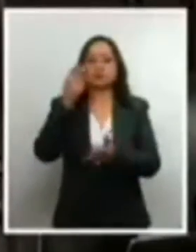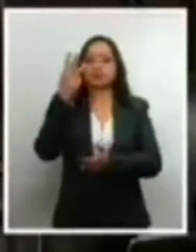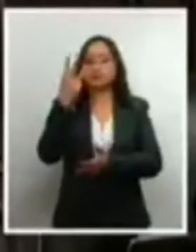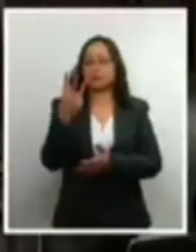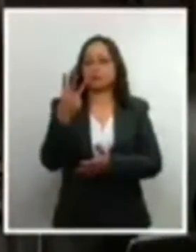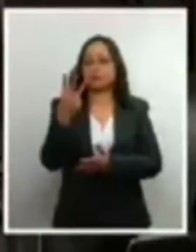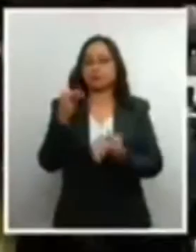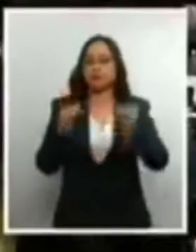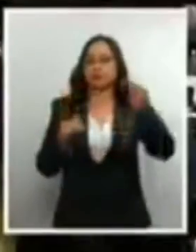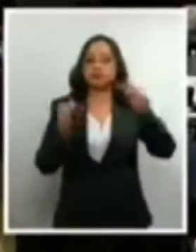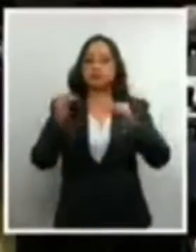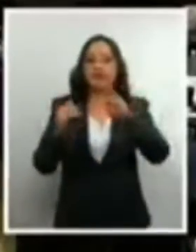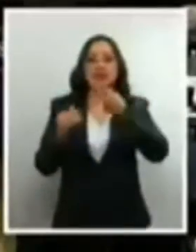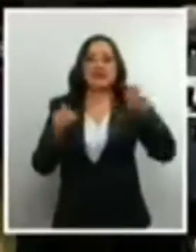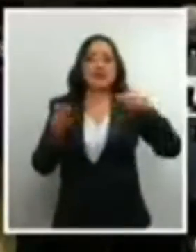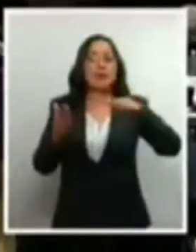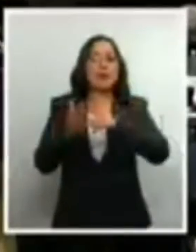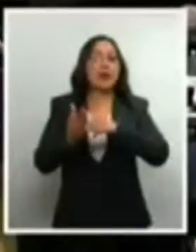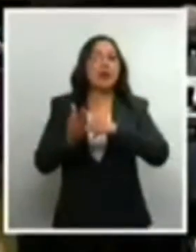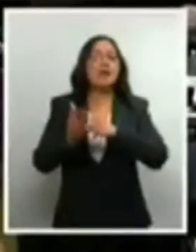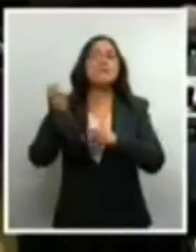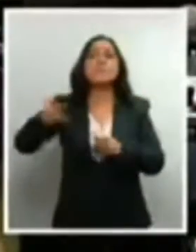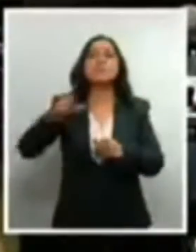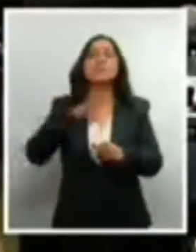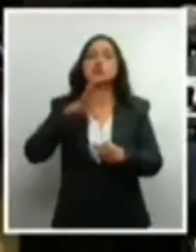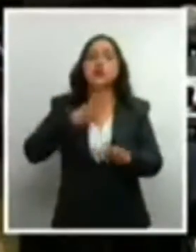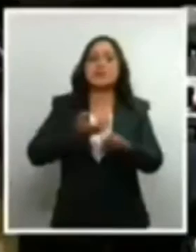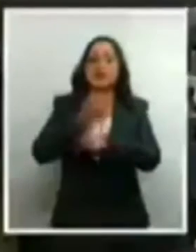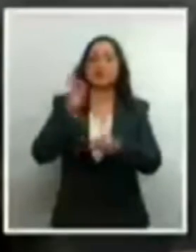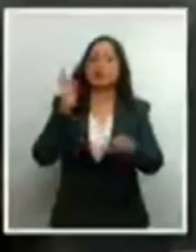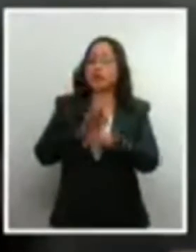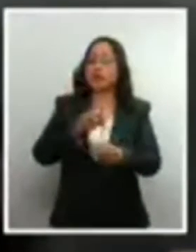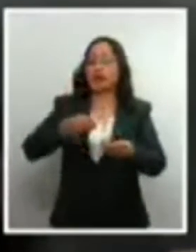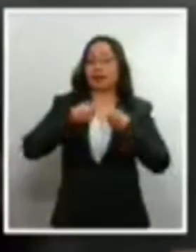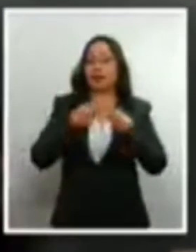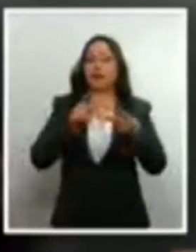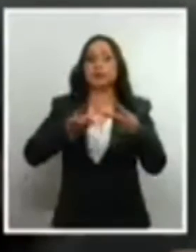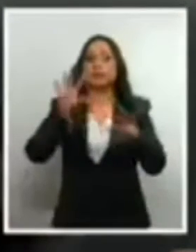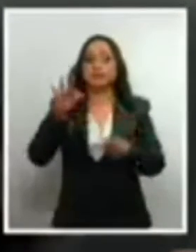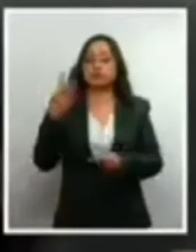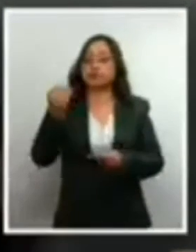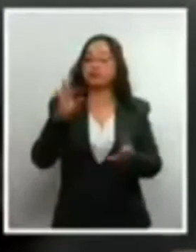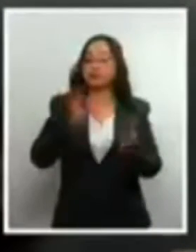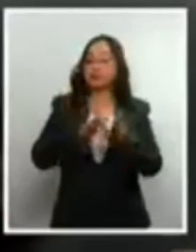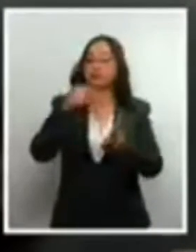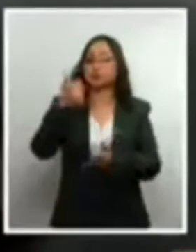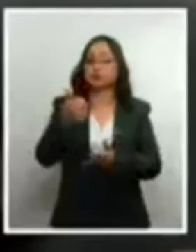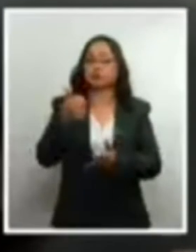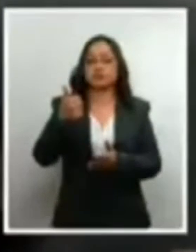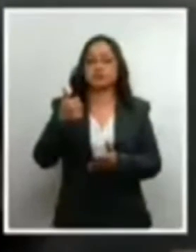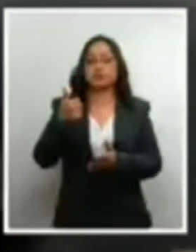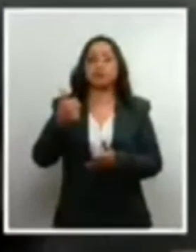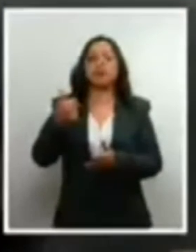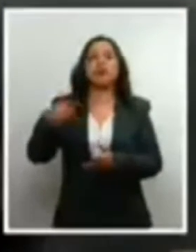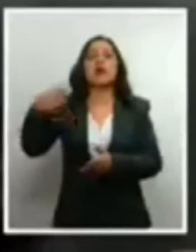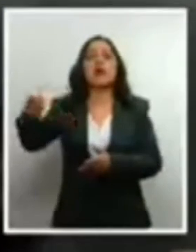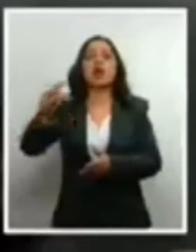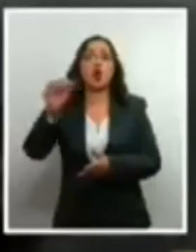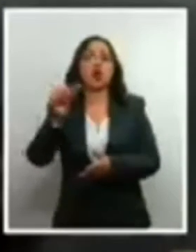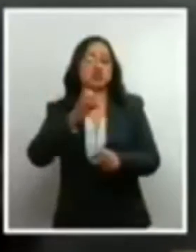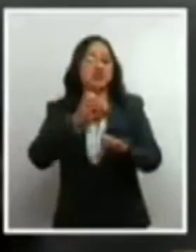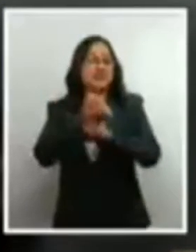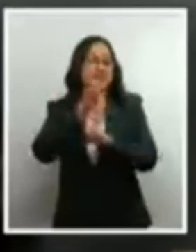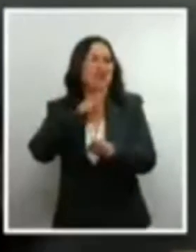sobre 100 mil en los estados que protegen la vida y 49.6 en los estados que permiten el